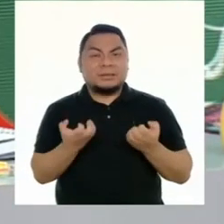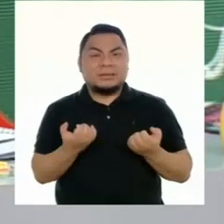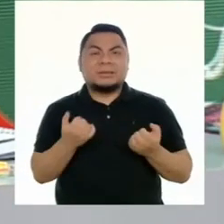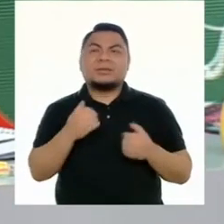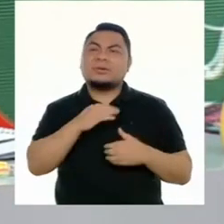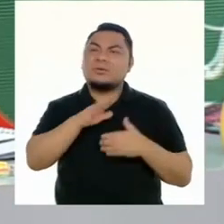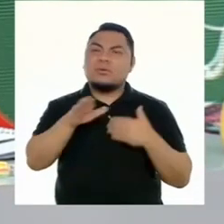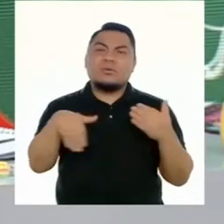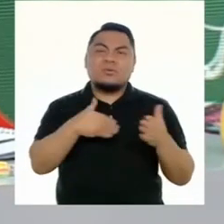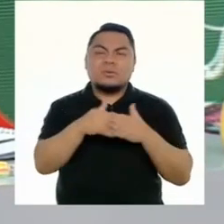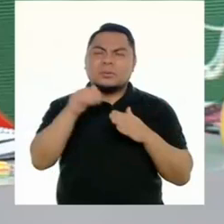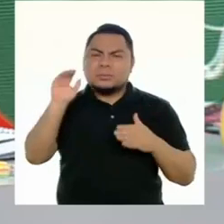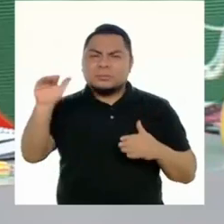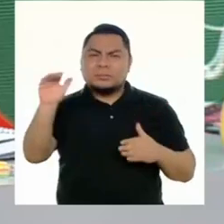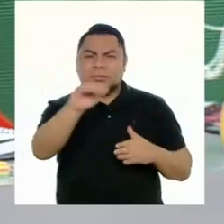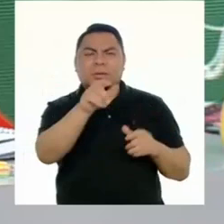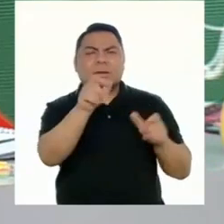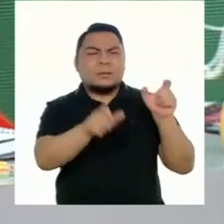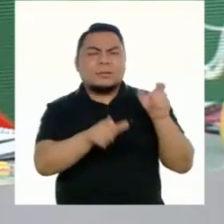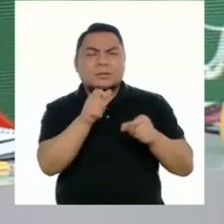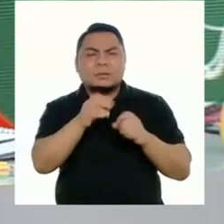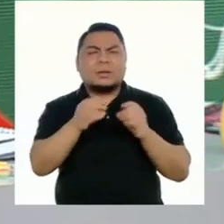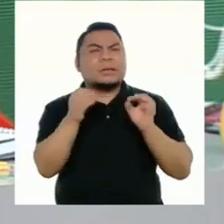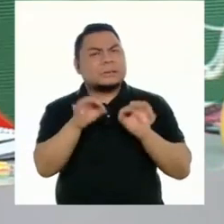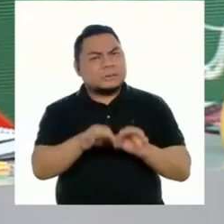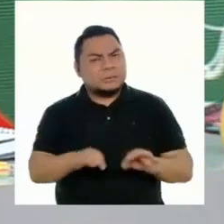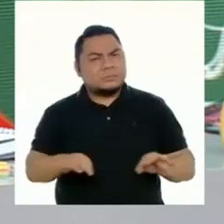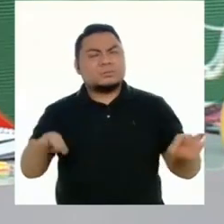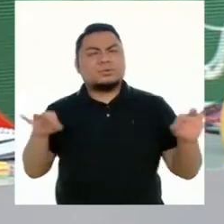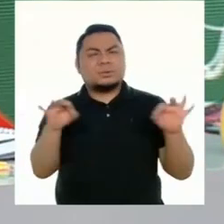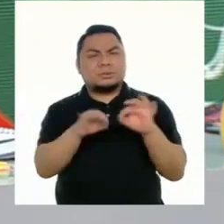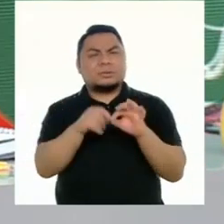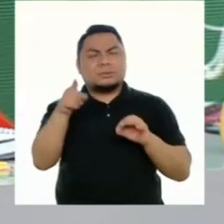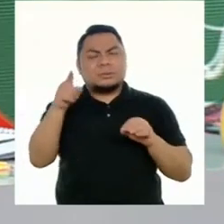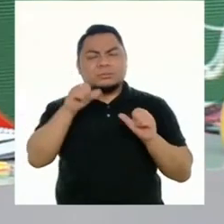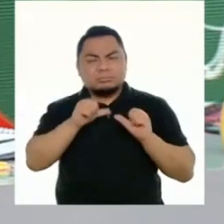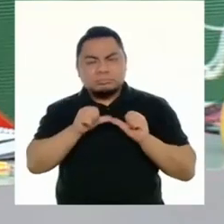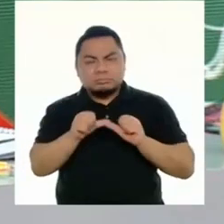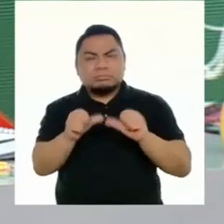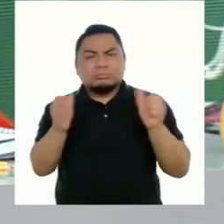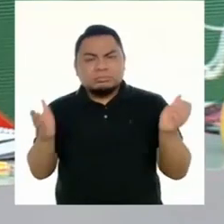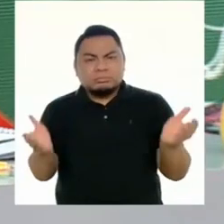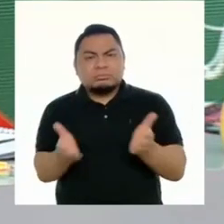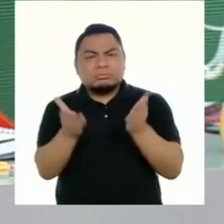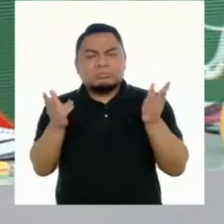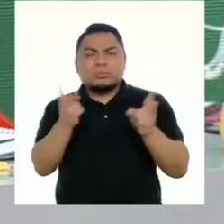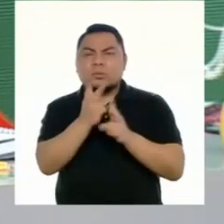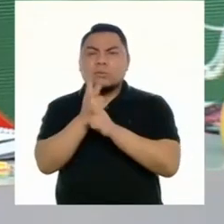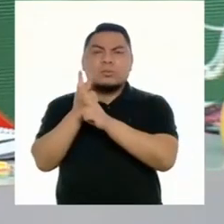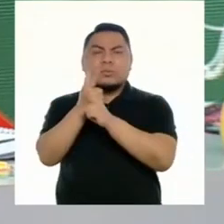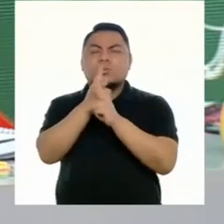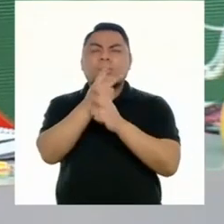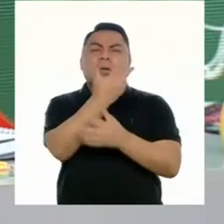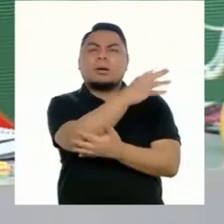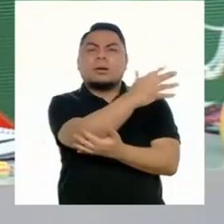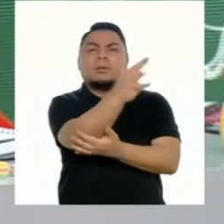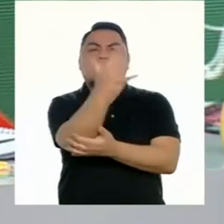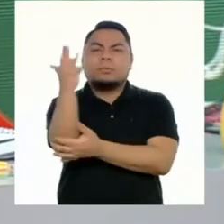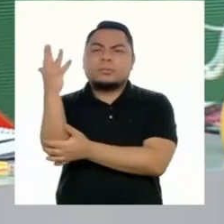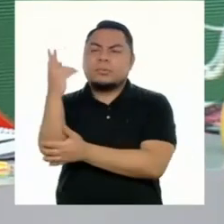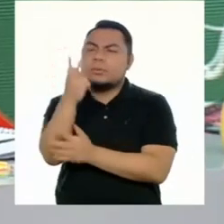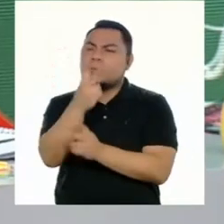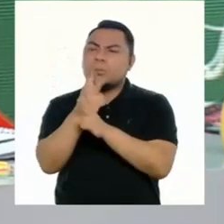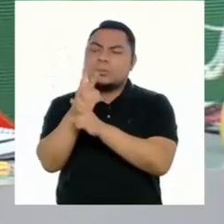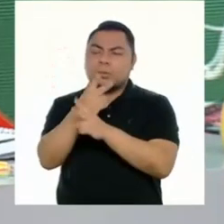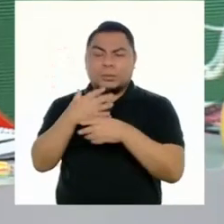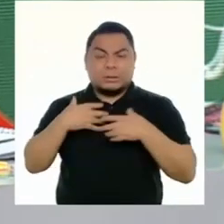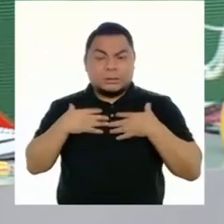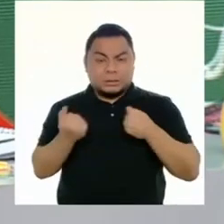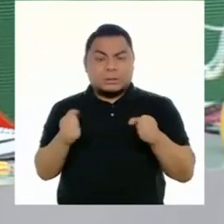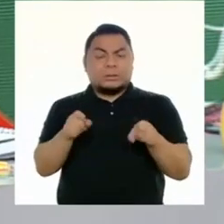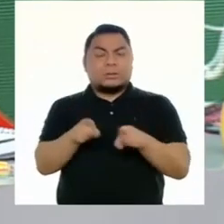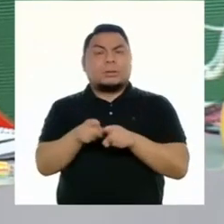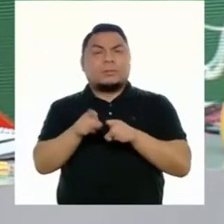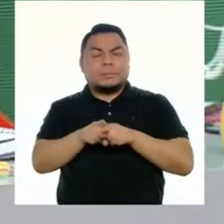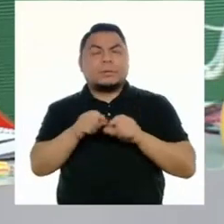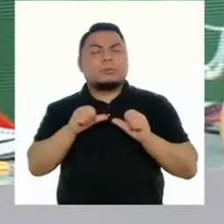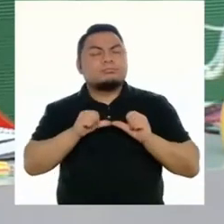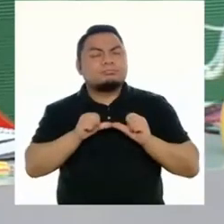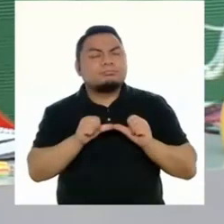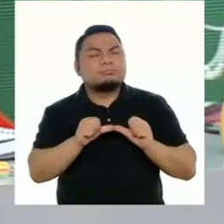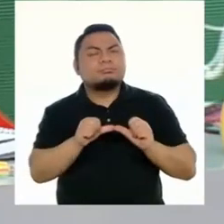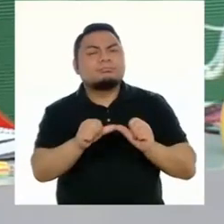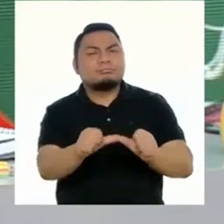convencer a todas las personas que podamos sobre la importancia de conservar y promover nuestra biodiversidad para cuidar nuestra salud y